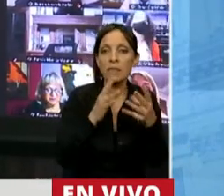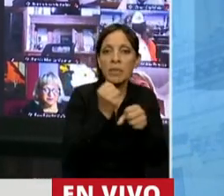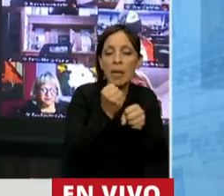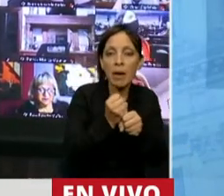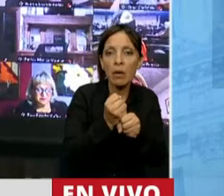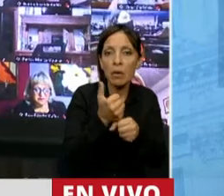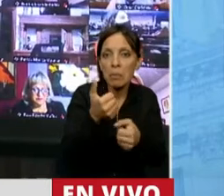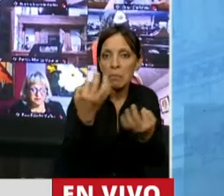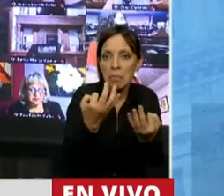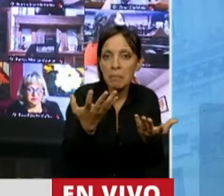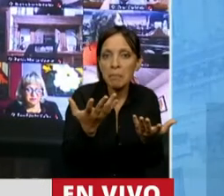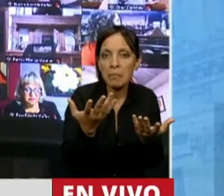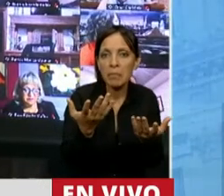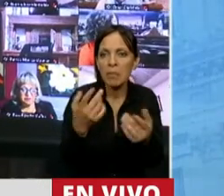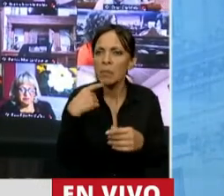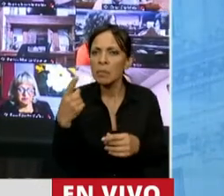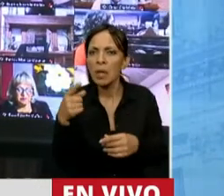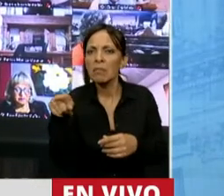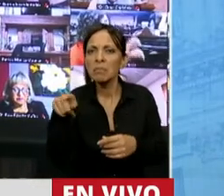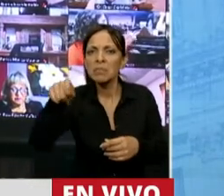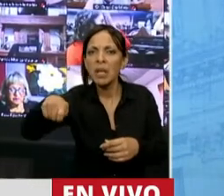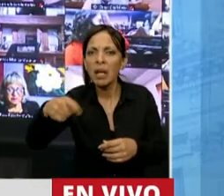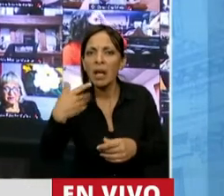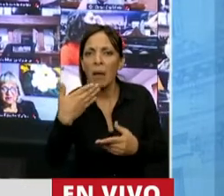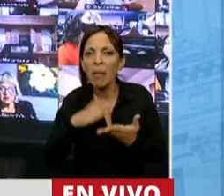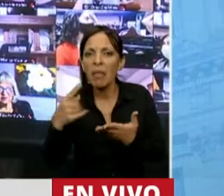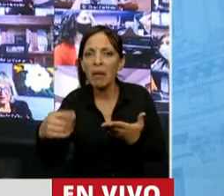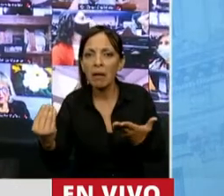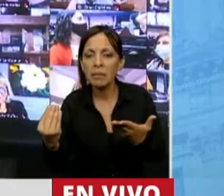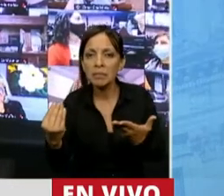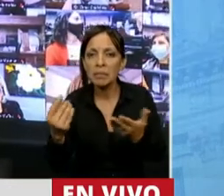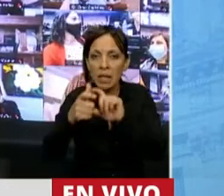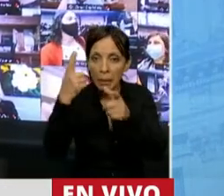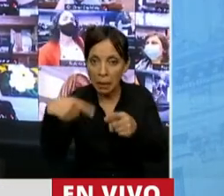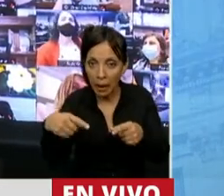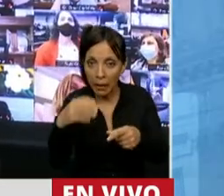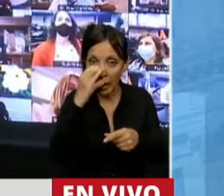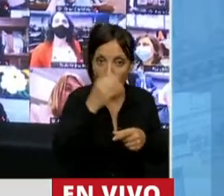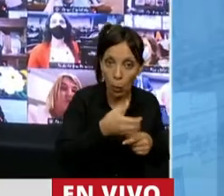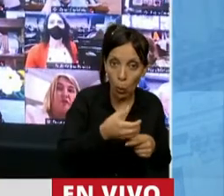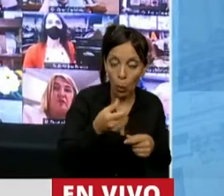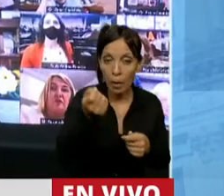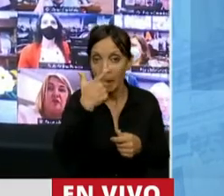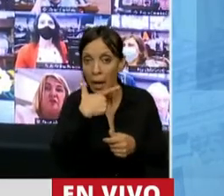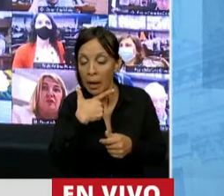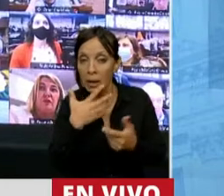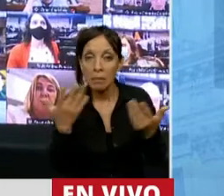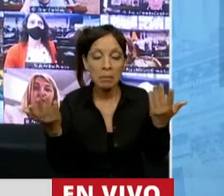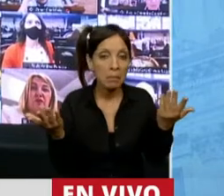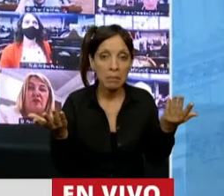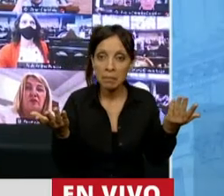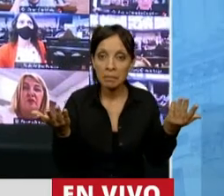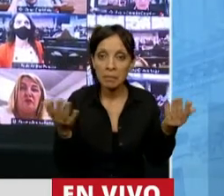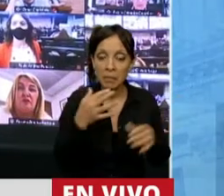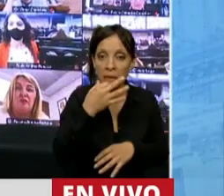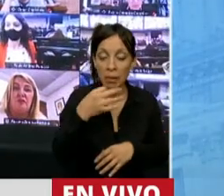Yo me pregunto, ¿qué Negri habla de qué experiencia? La experiencia de la Rúa, la experiencia de Macri. La verdad es que